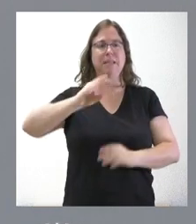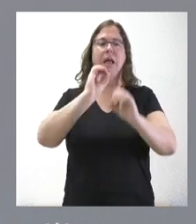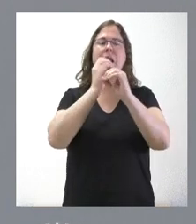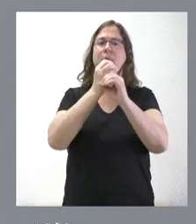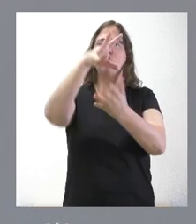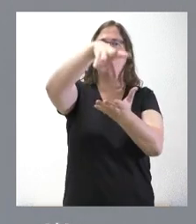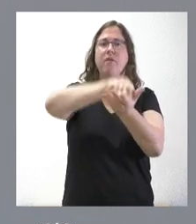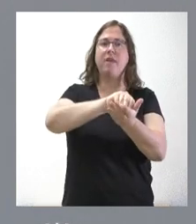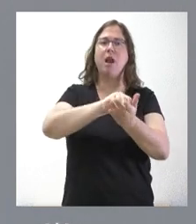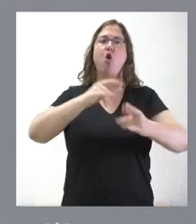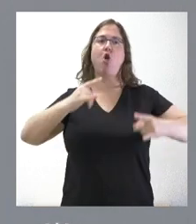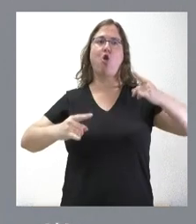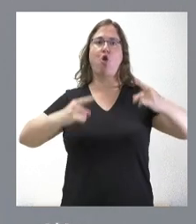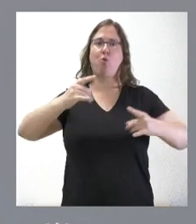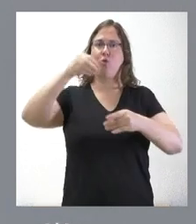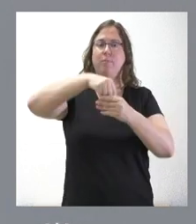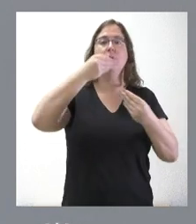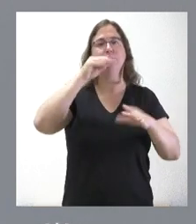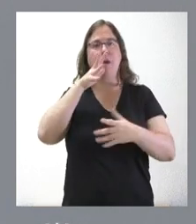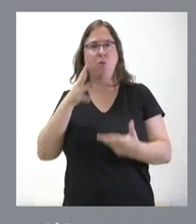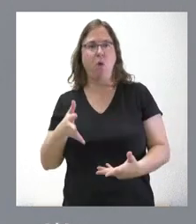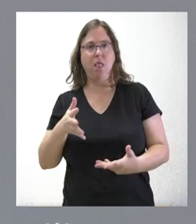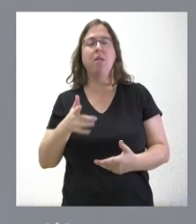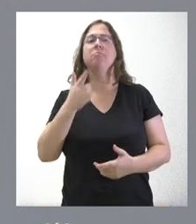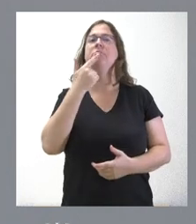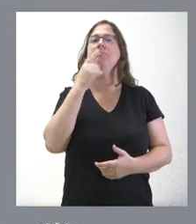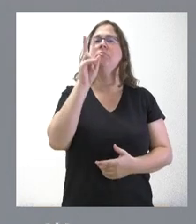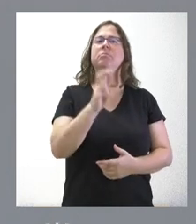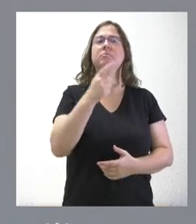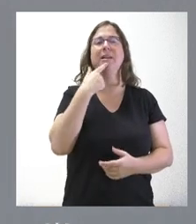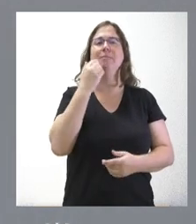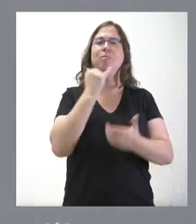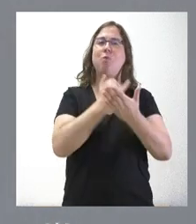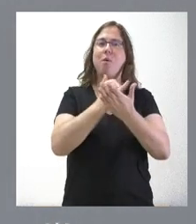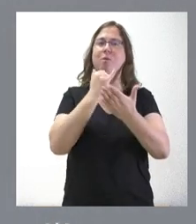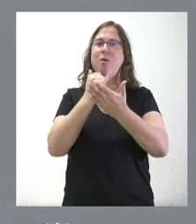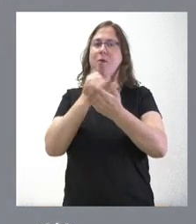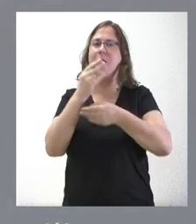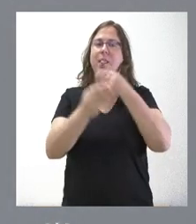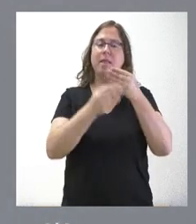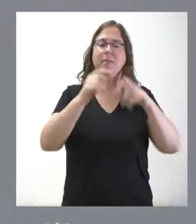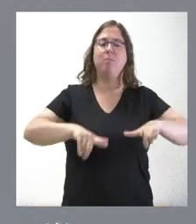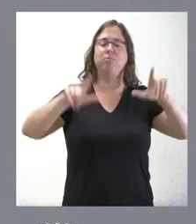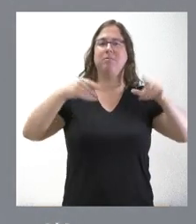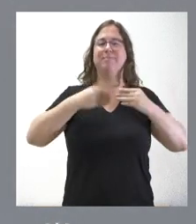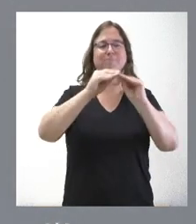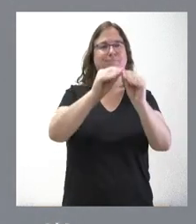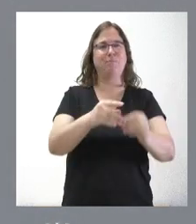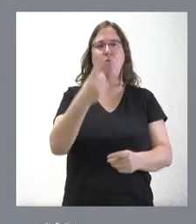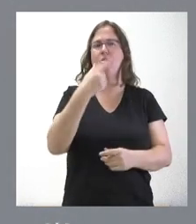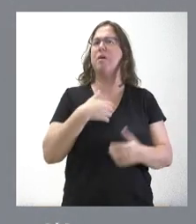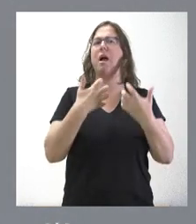robotizado, que sustituya el actual y, de esta forma, permitir la integración de numerosas pruebas en una misma plataforma instrumental y la